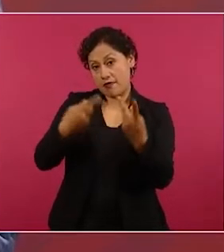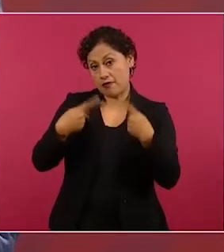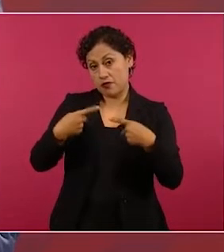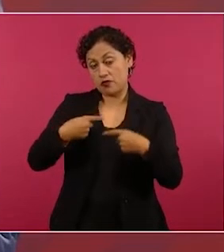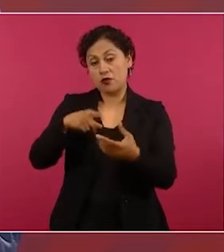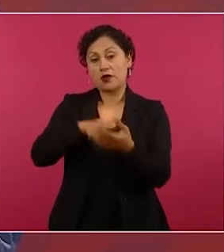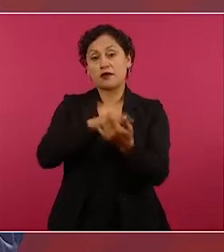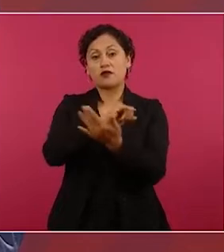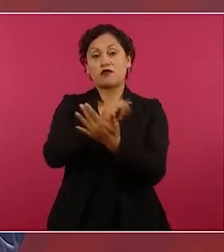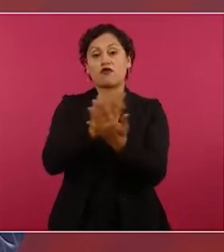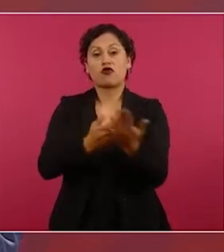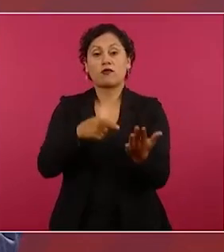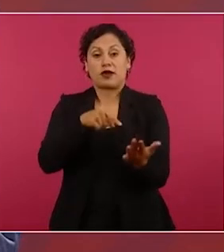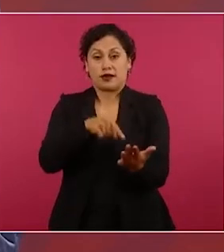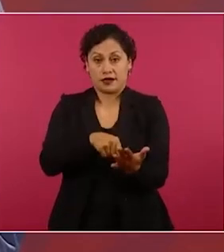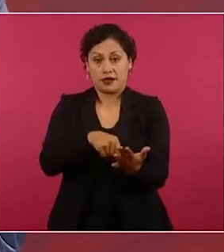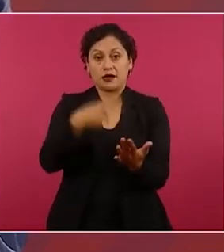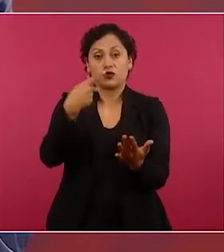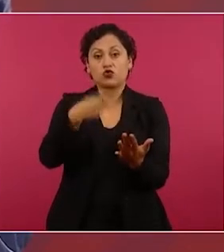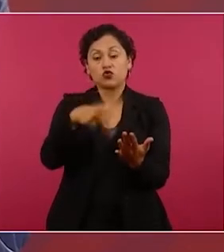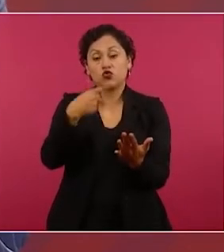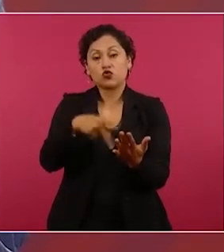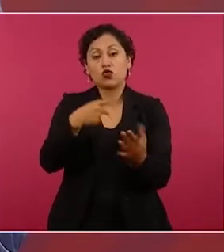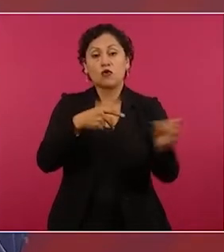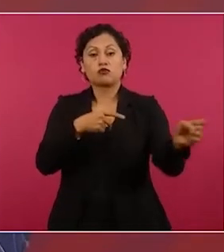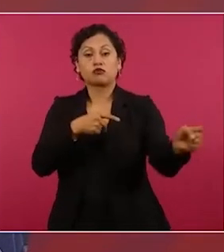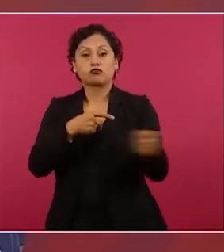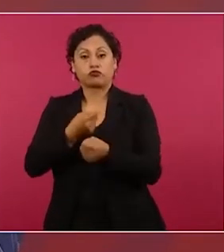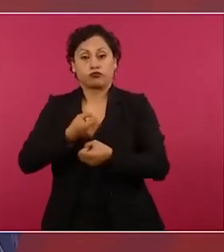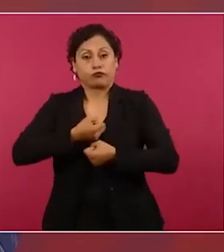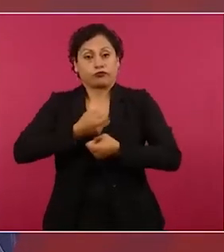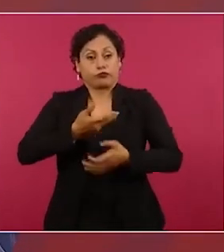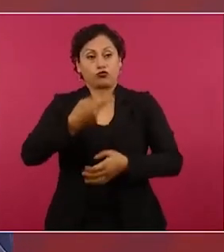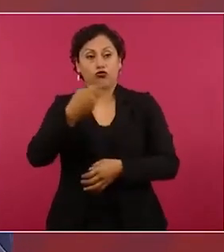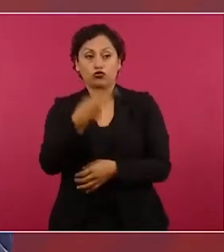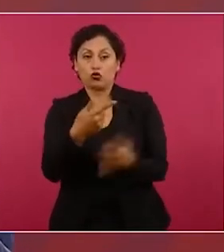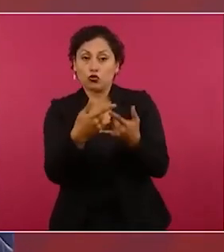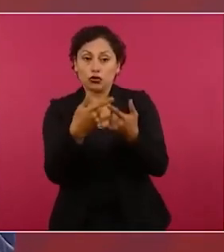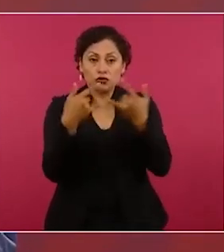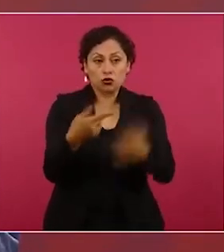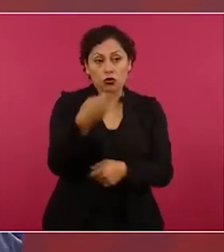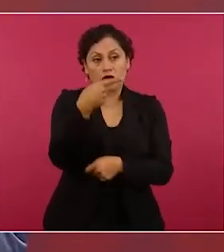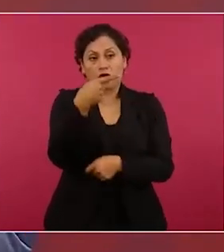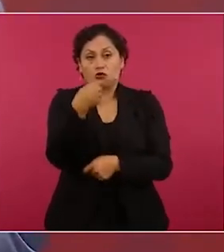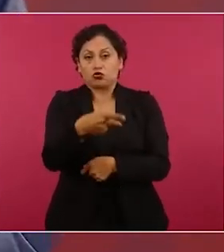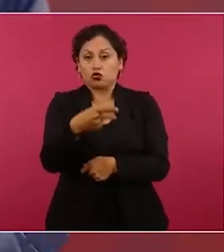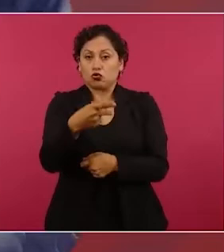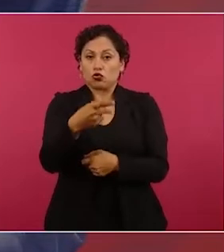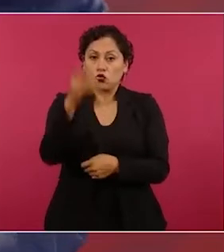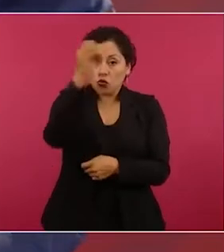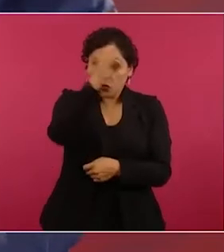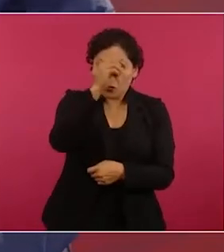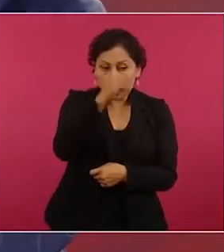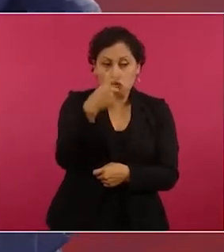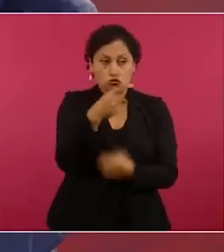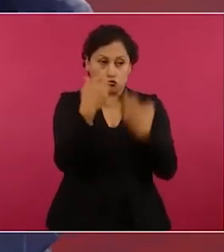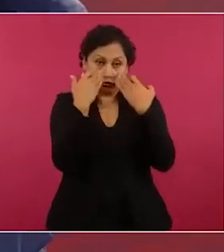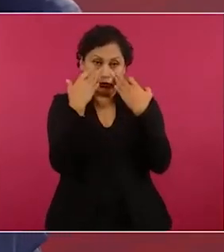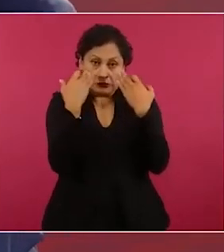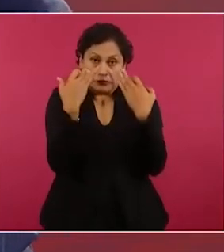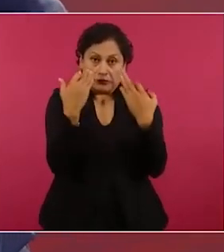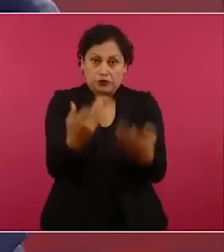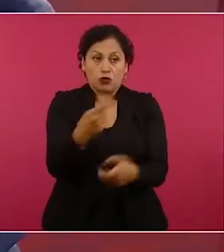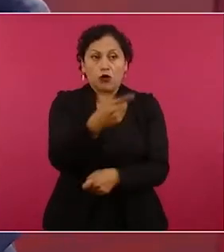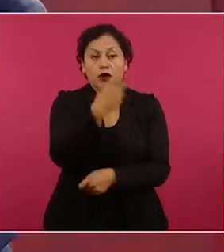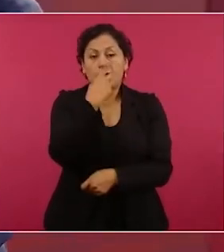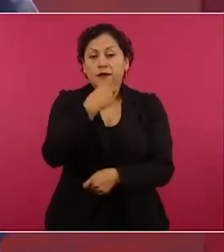y van a aclarar si participaron, no participaron, si son culpables, son